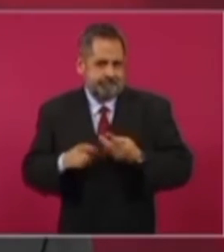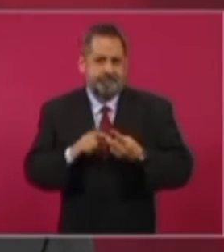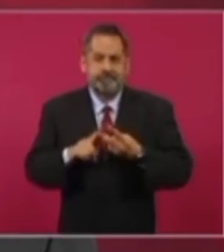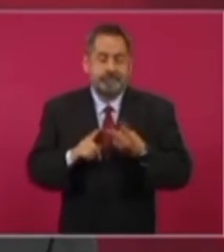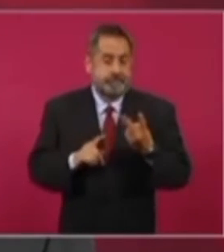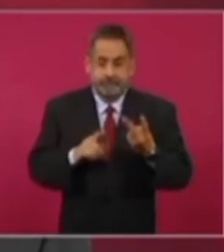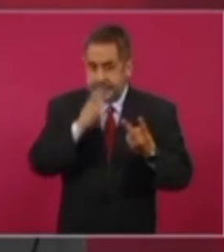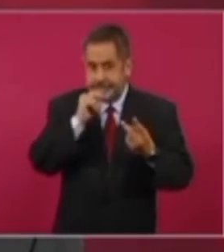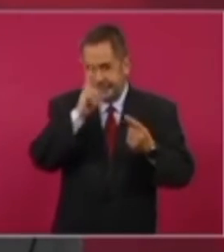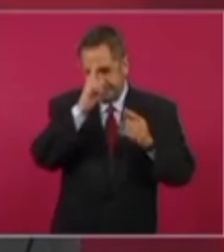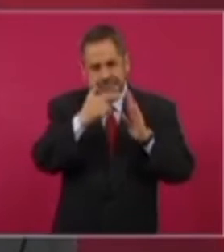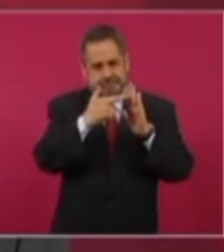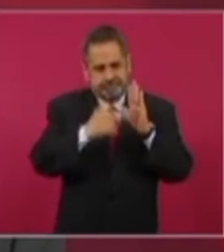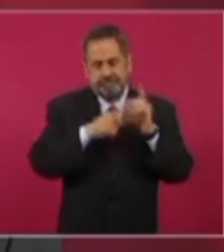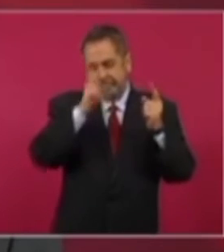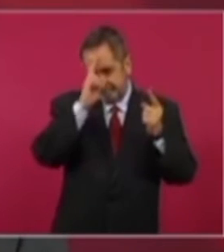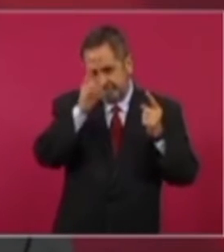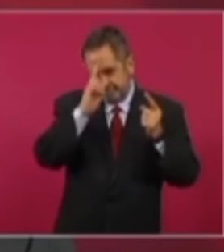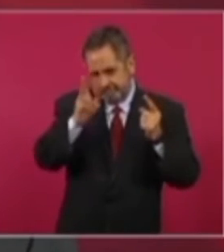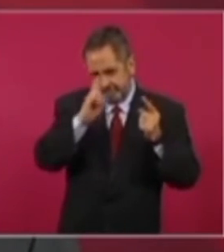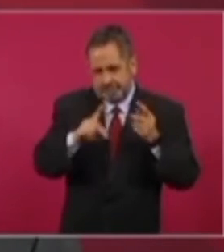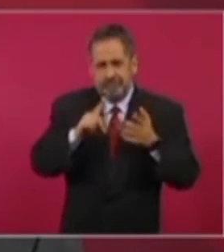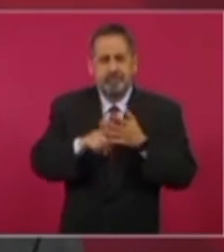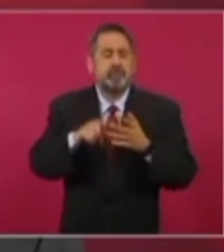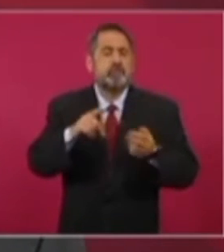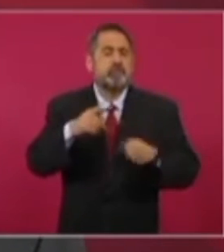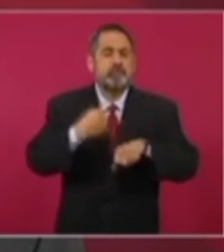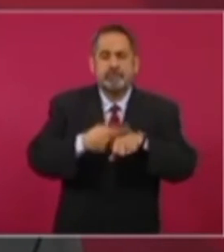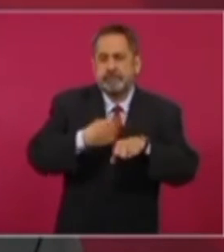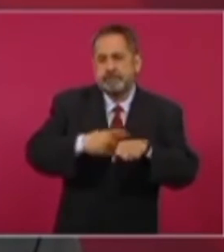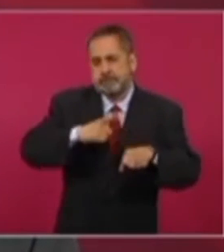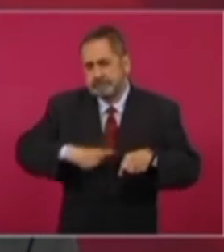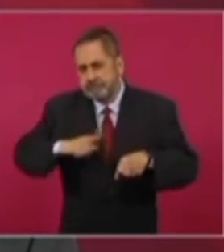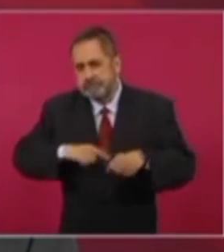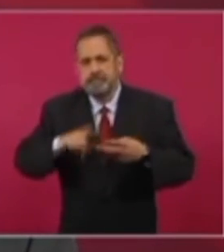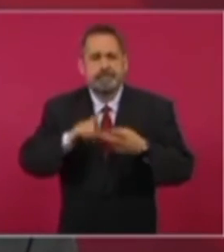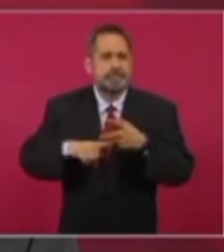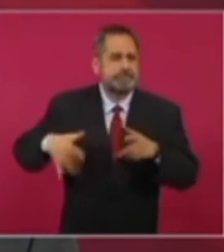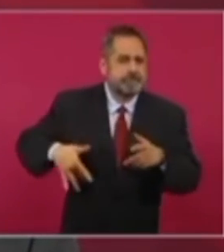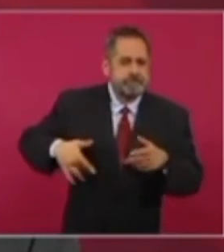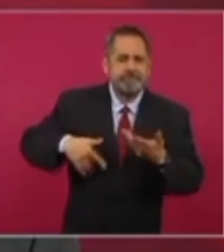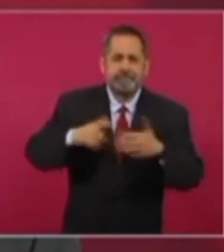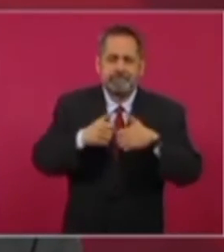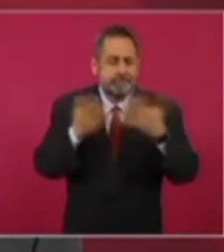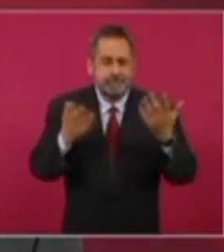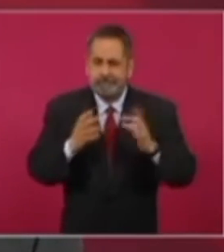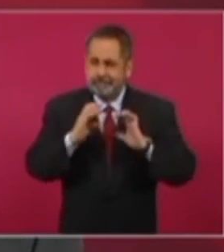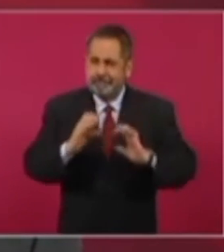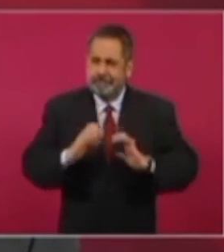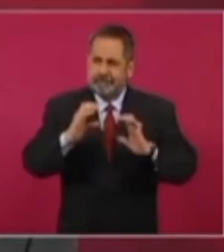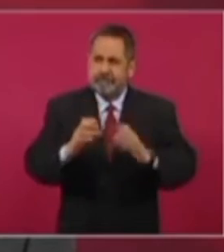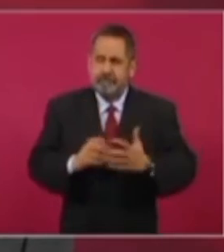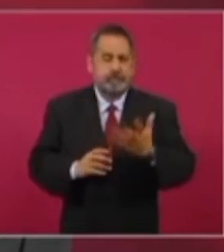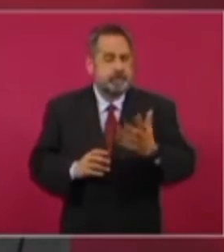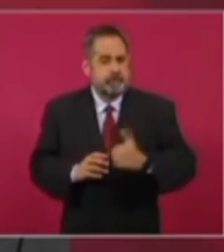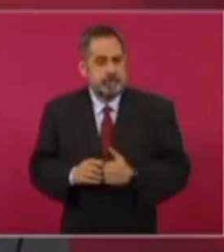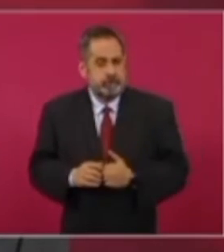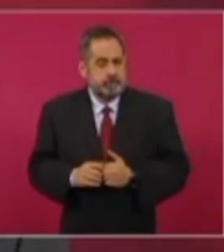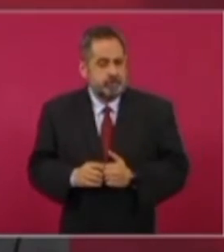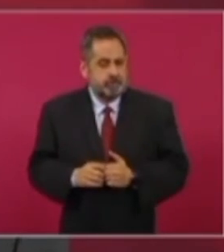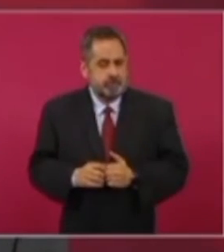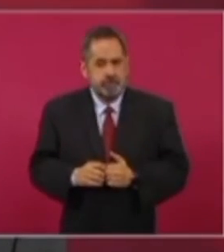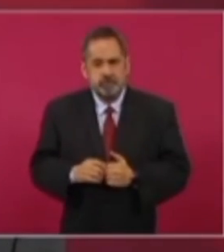hay otras restricciones en enfermedad hepática, en enfermedad renal. Entonces, tiene que ser un uso muy cuidado. Pero, como digo, con